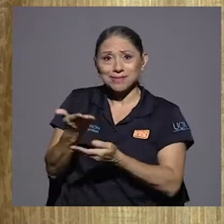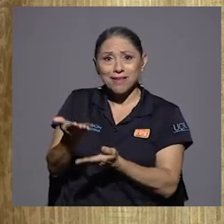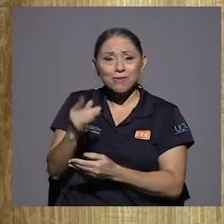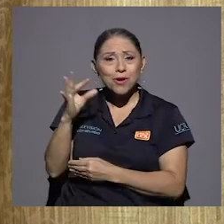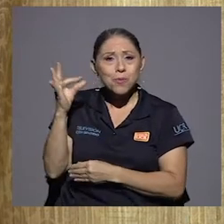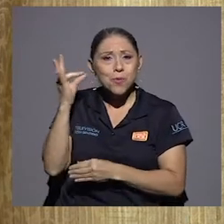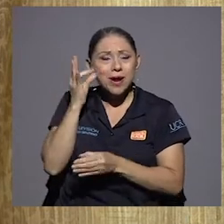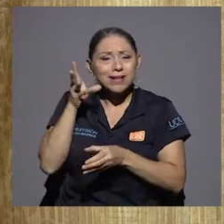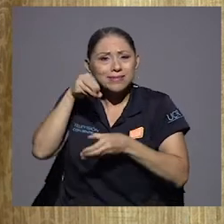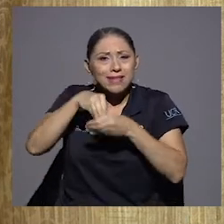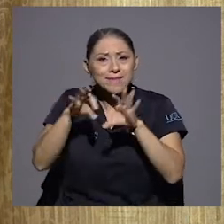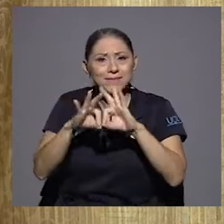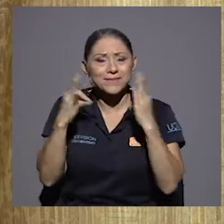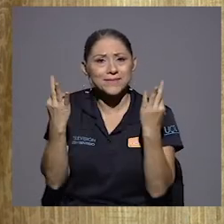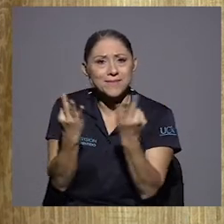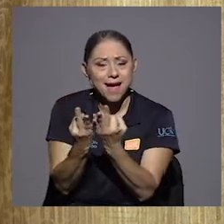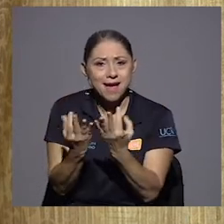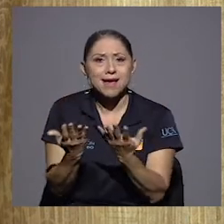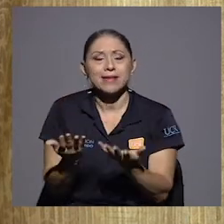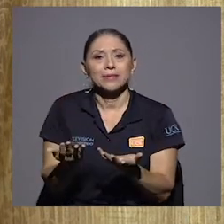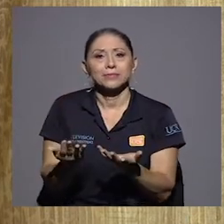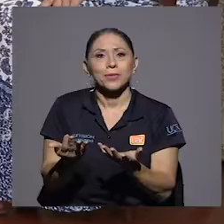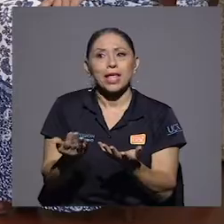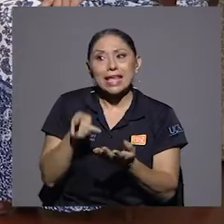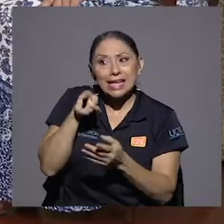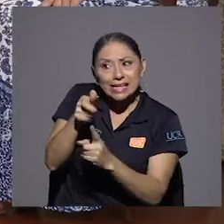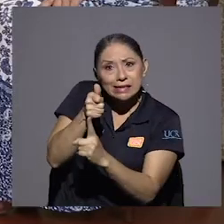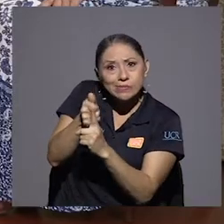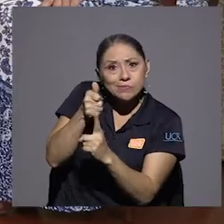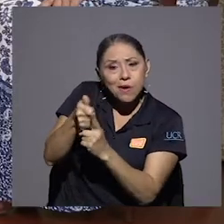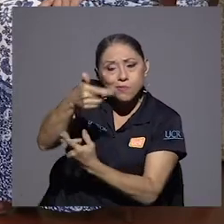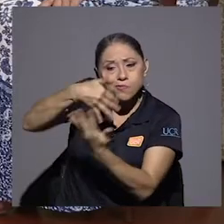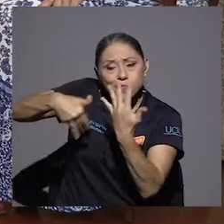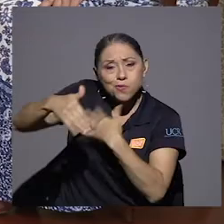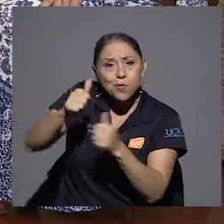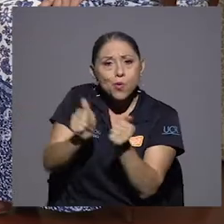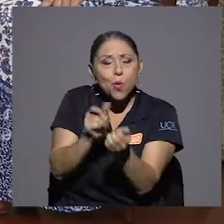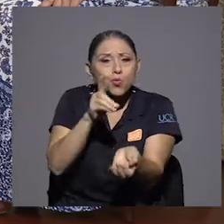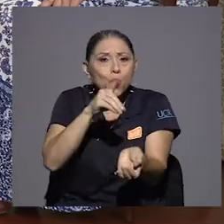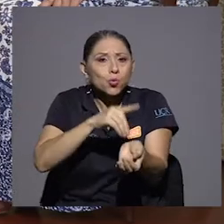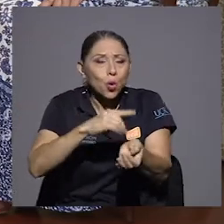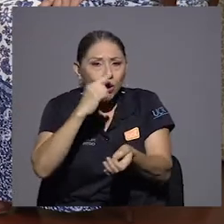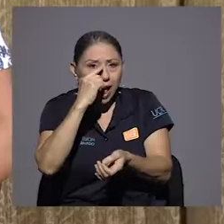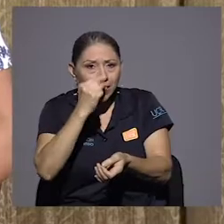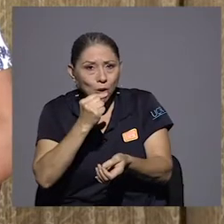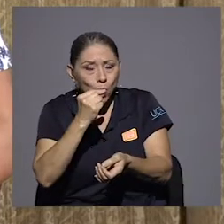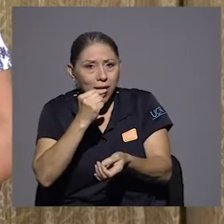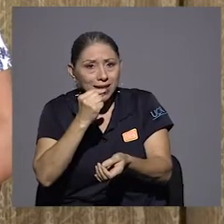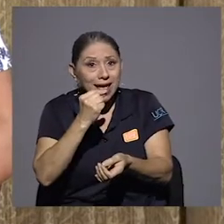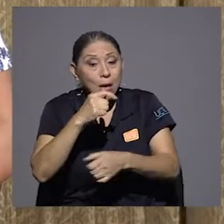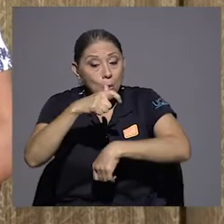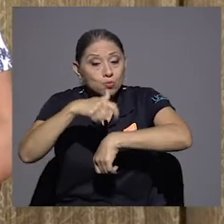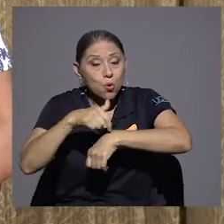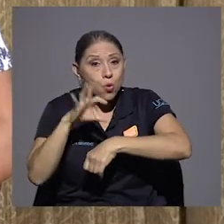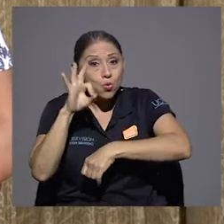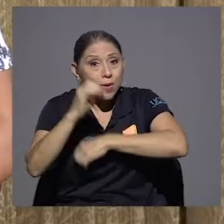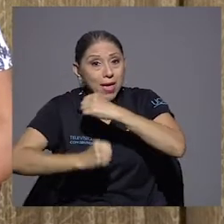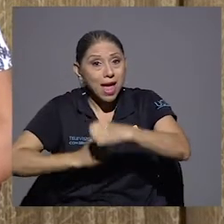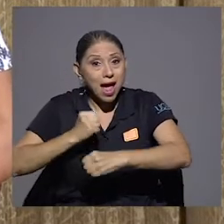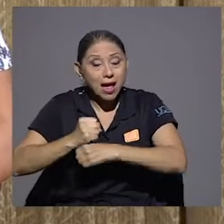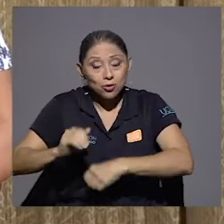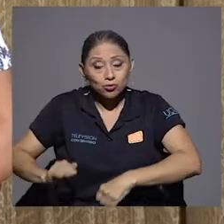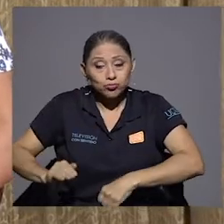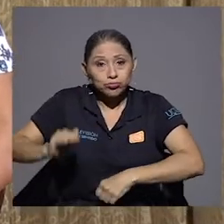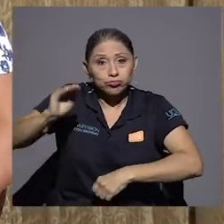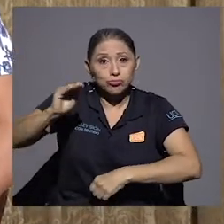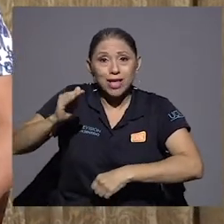con una mujer de familia, con quien convivió con el doctor Calderón Guardia durante nueve años y es su hija,